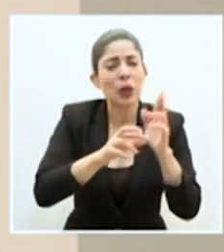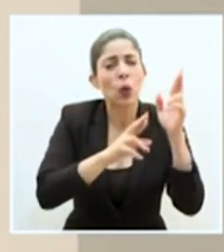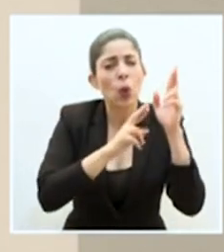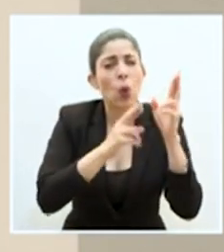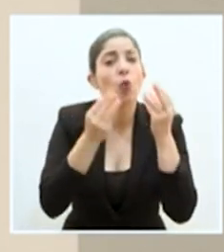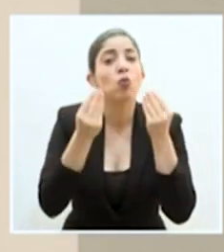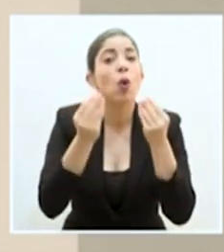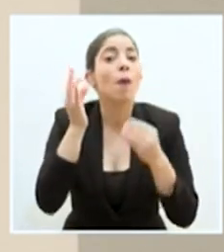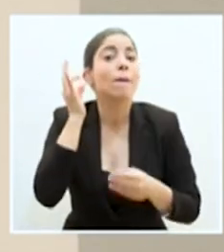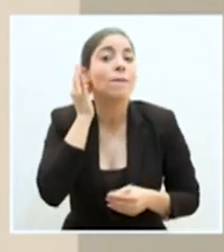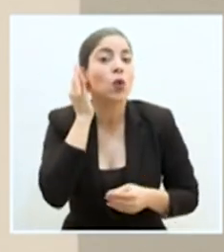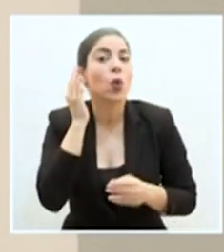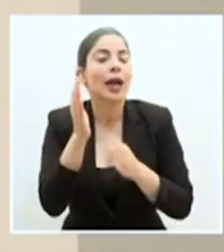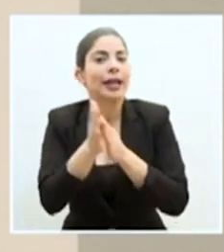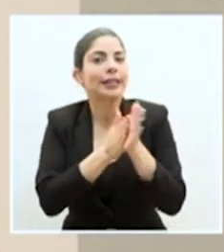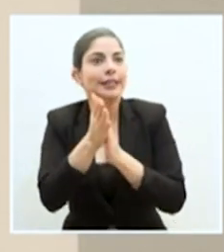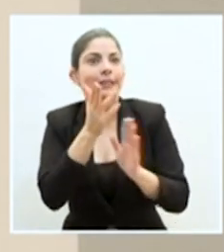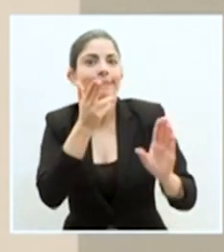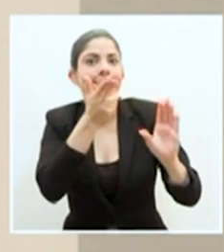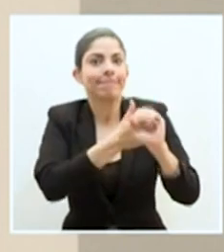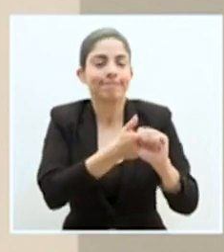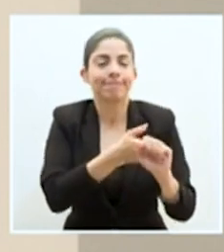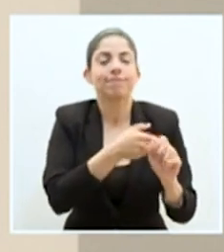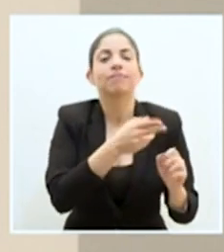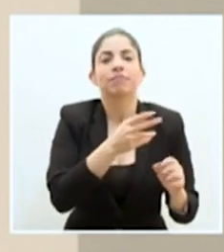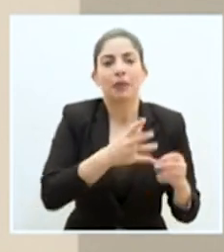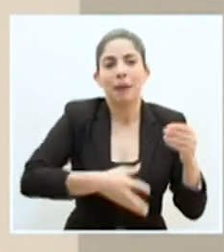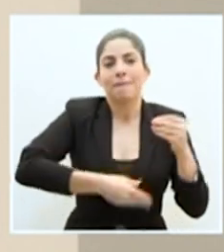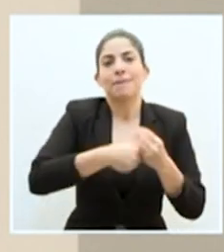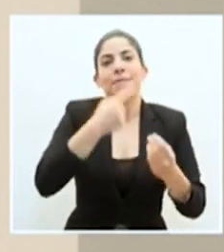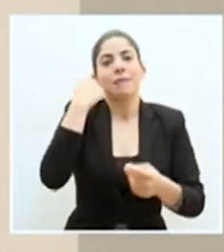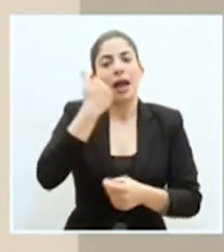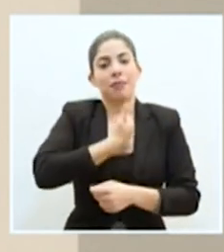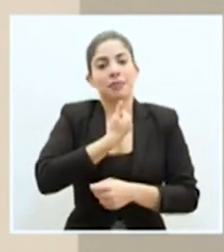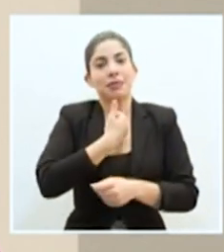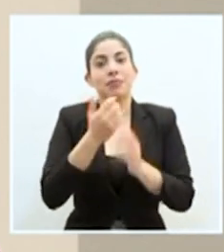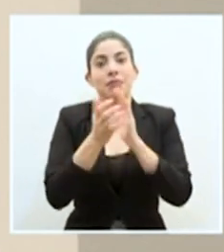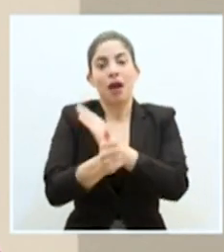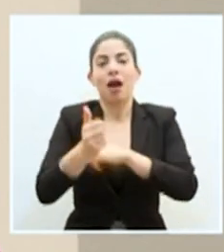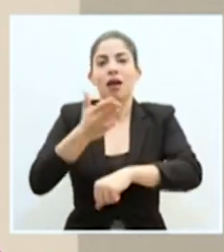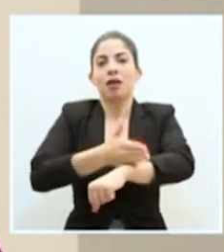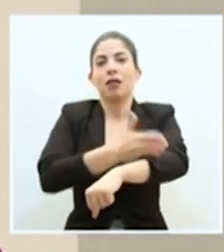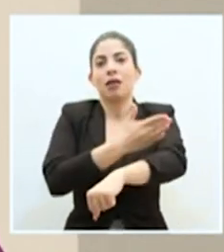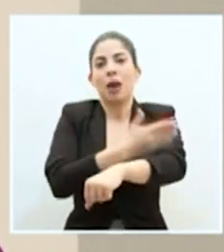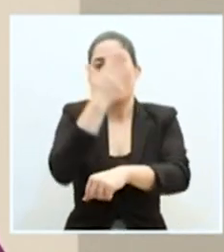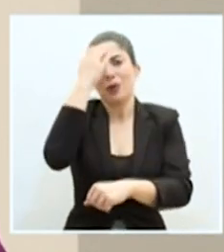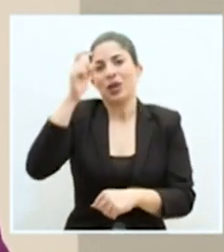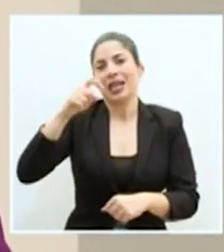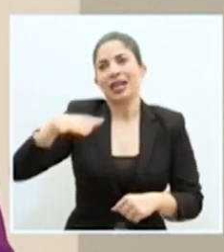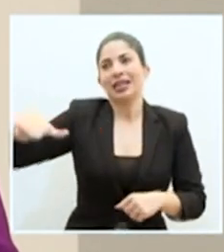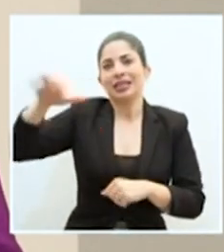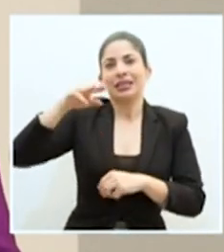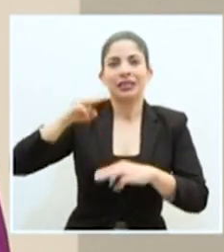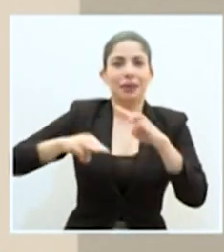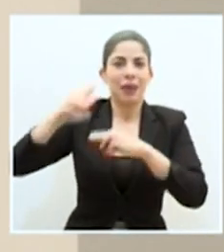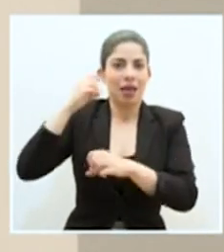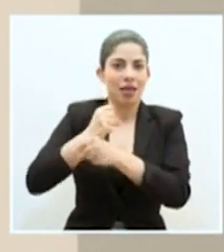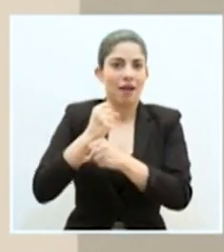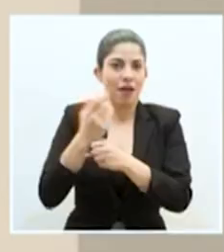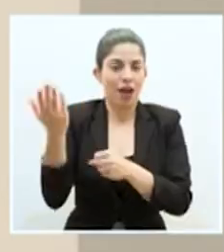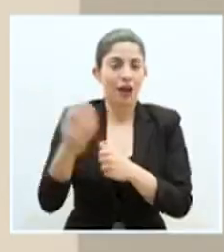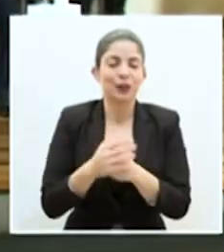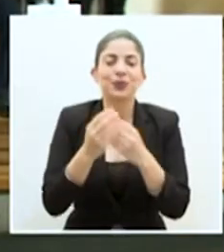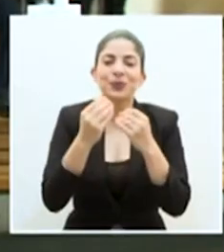muchas mujeres puedan tomar también esta invitación y sumarse a mejorar sus competencias de cara a las necesidades del mercado laboral. Muchas